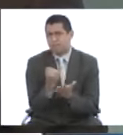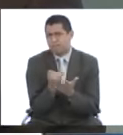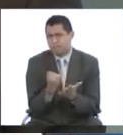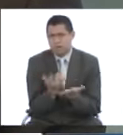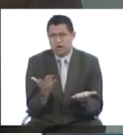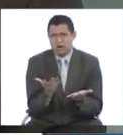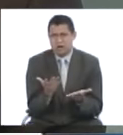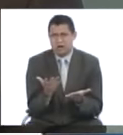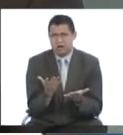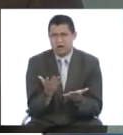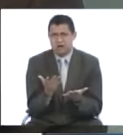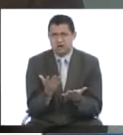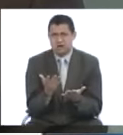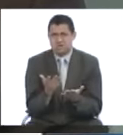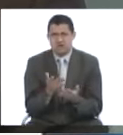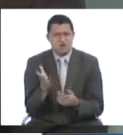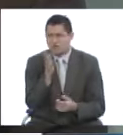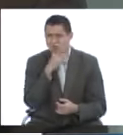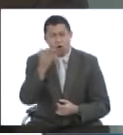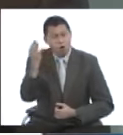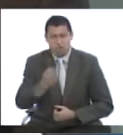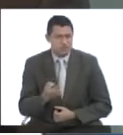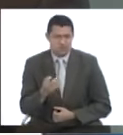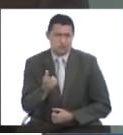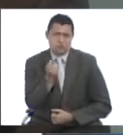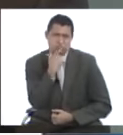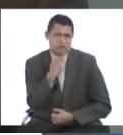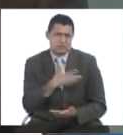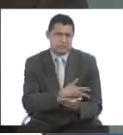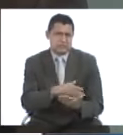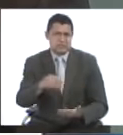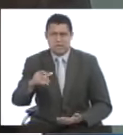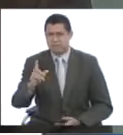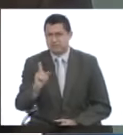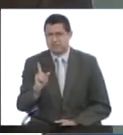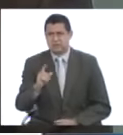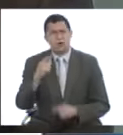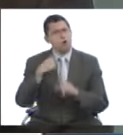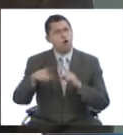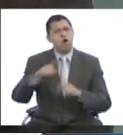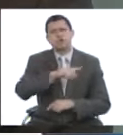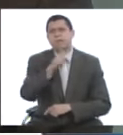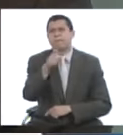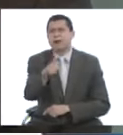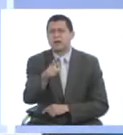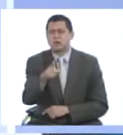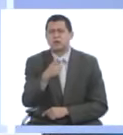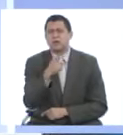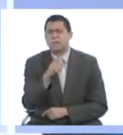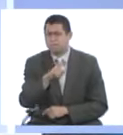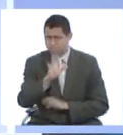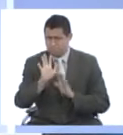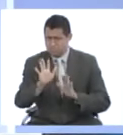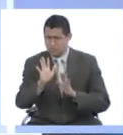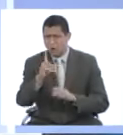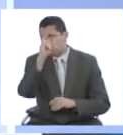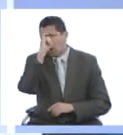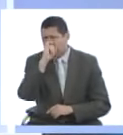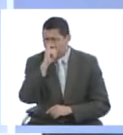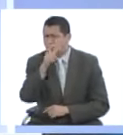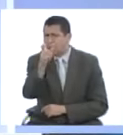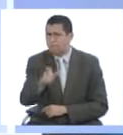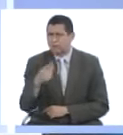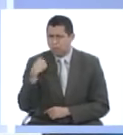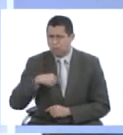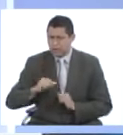por lo tanto no están formalmente reconocidos como tratamiento para la diabetes mellitus. Tenemos otra pregunta, y dice que le gustaría saber a qué edad una